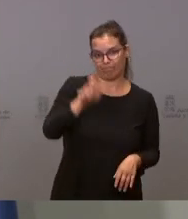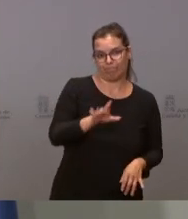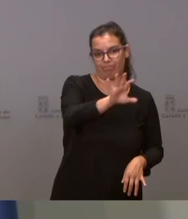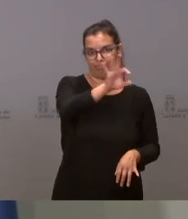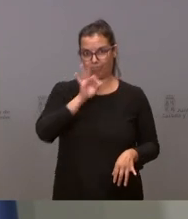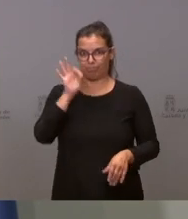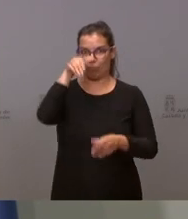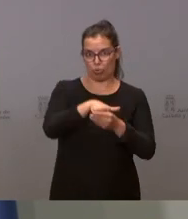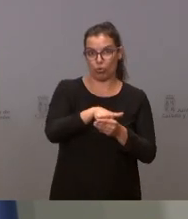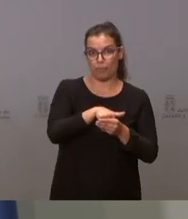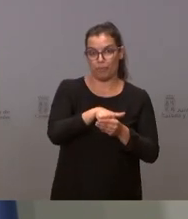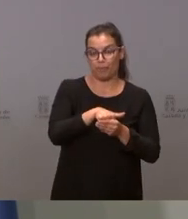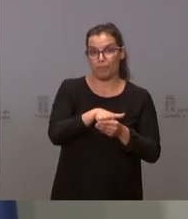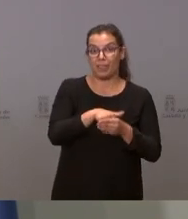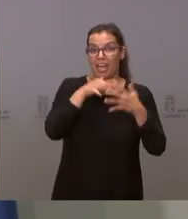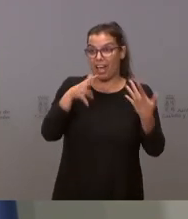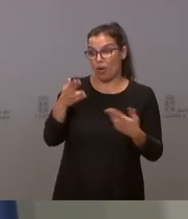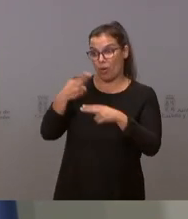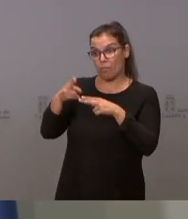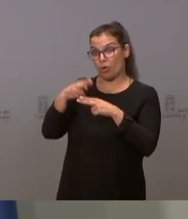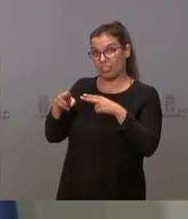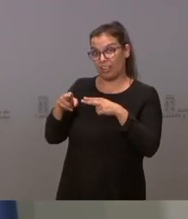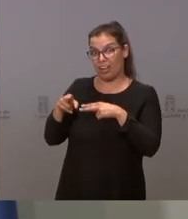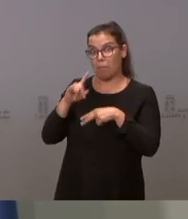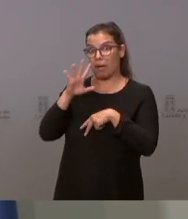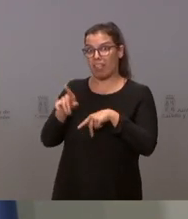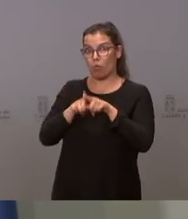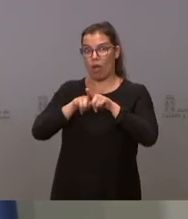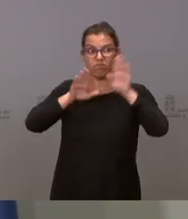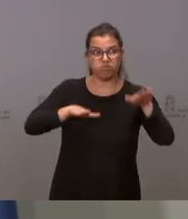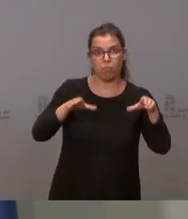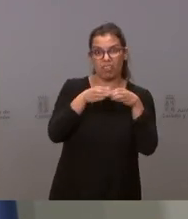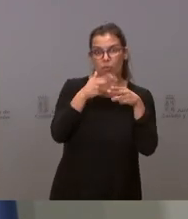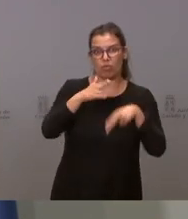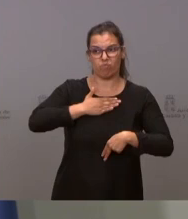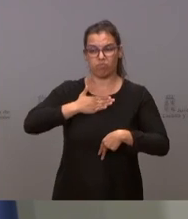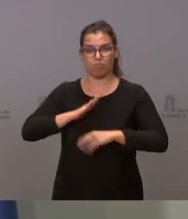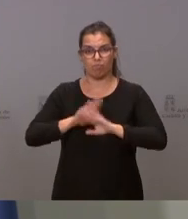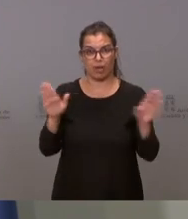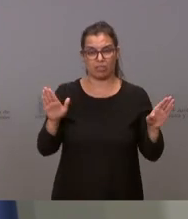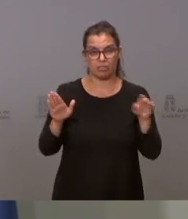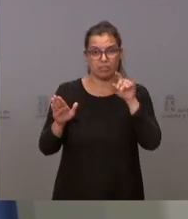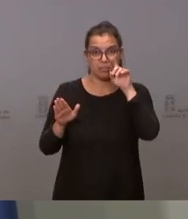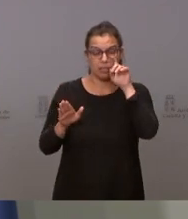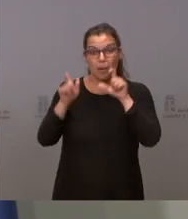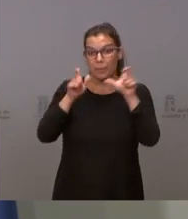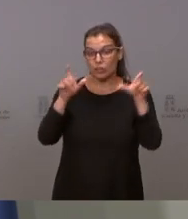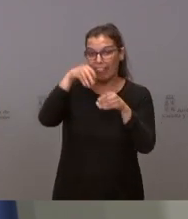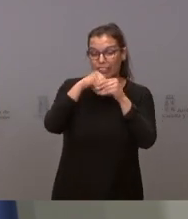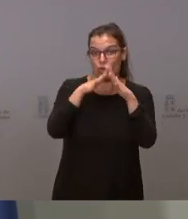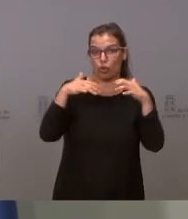ocurre en la política española es que más bien parece lo primero que lo segundo. Es decir la obligación de los representantes